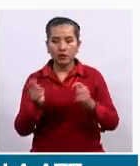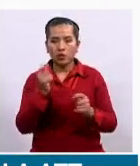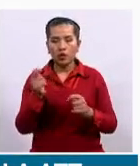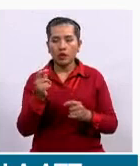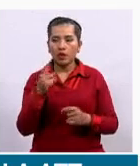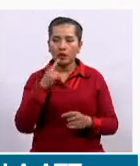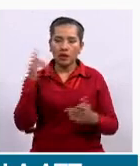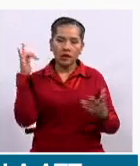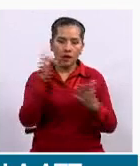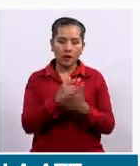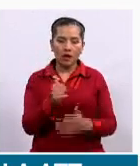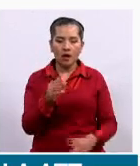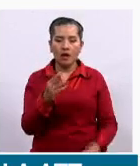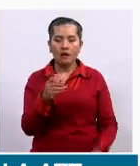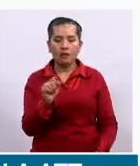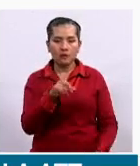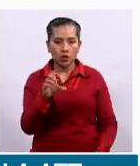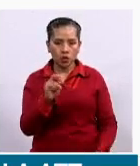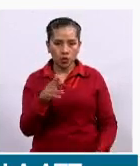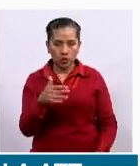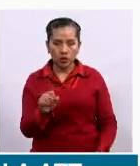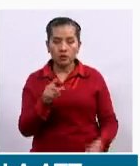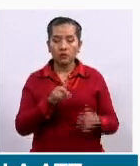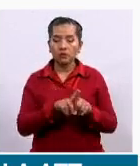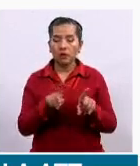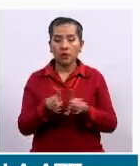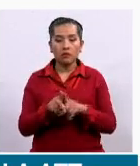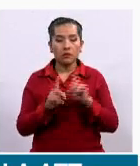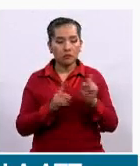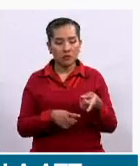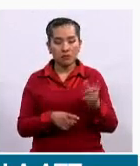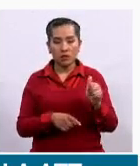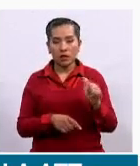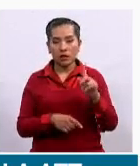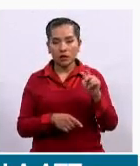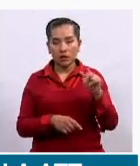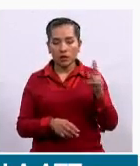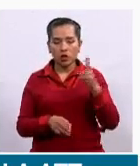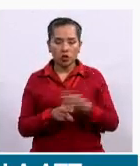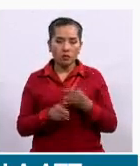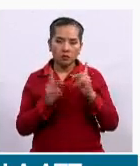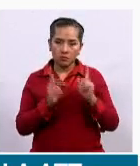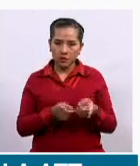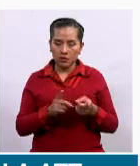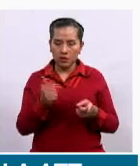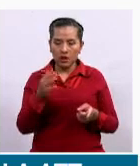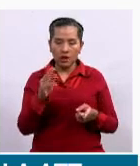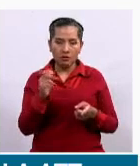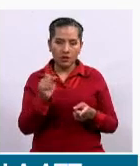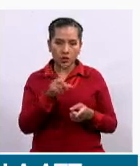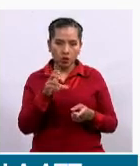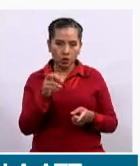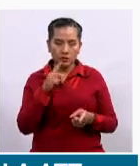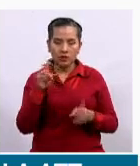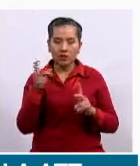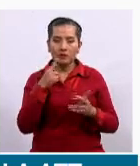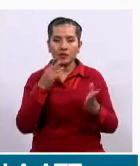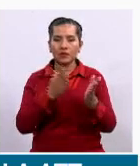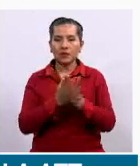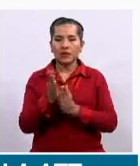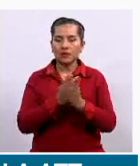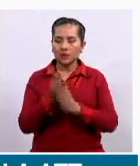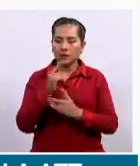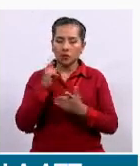Amazonas, ¿no? De igual manera, en la ATT está registrado ese nombre, el nombre de compañía de servicio de transporte aéreo